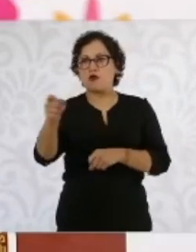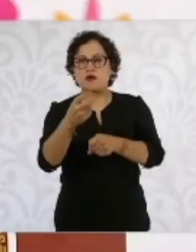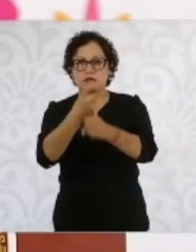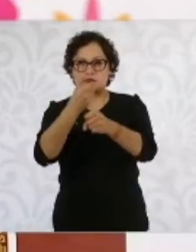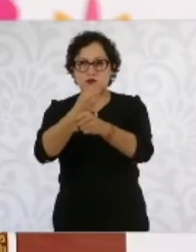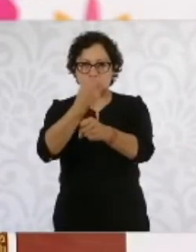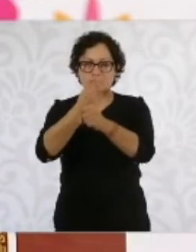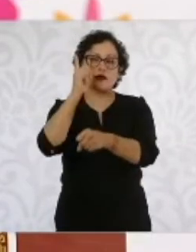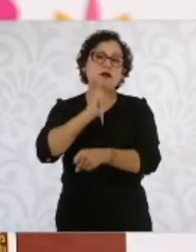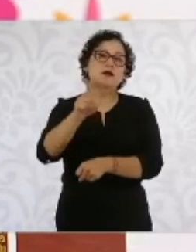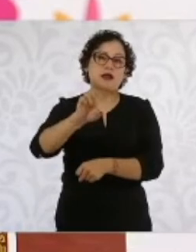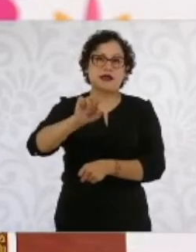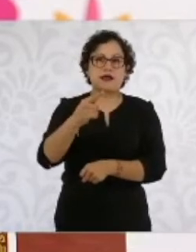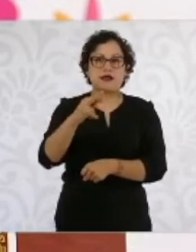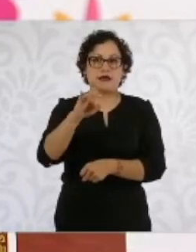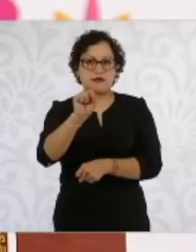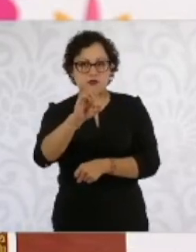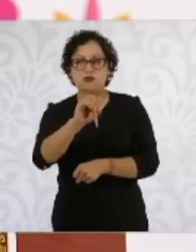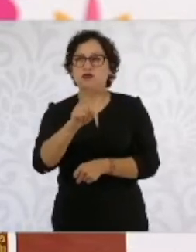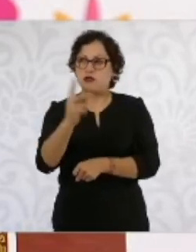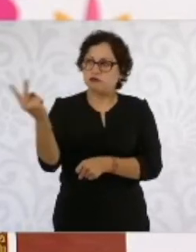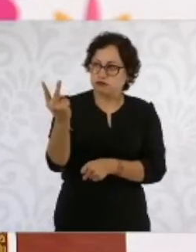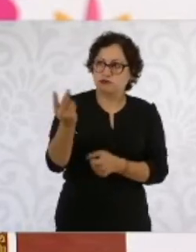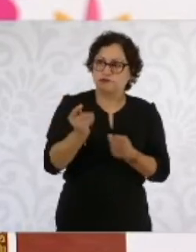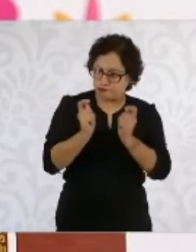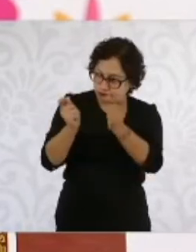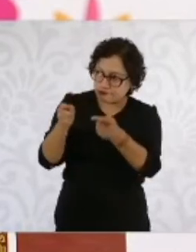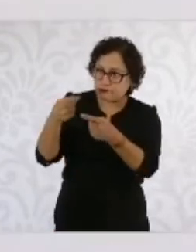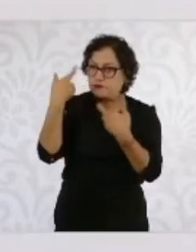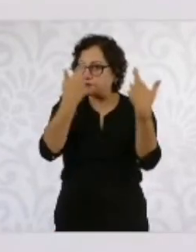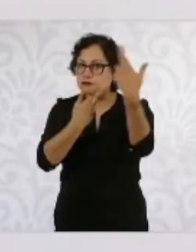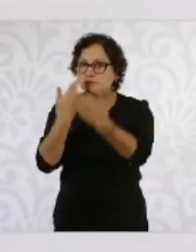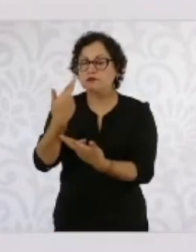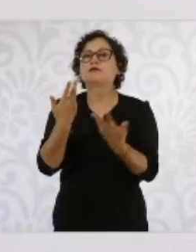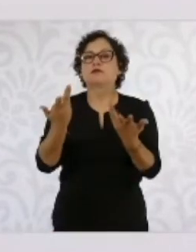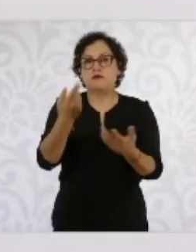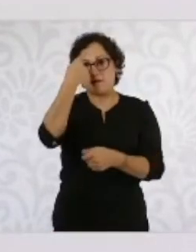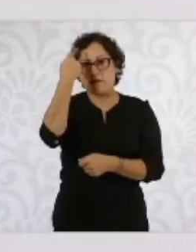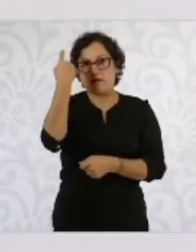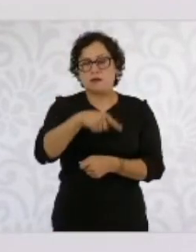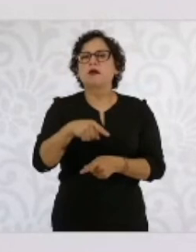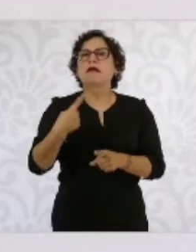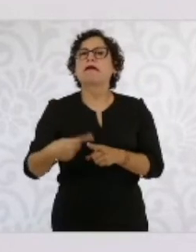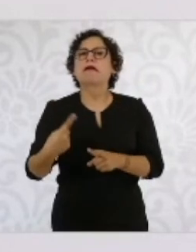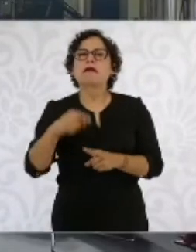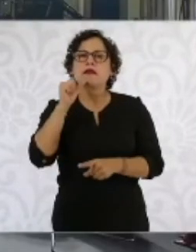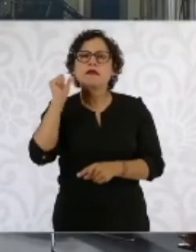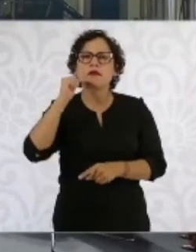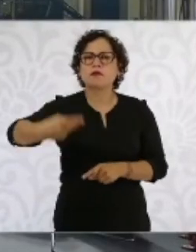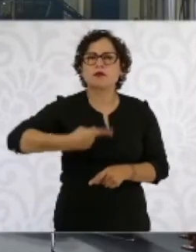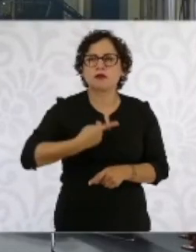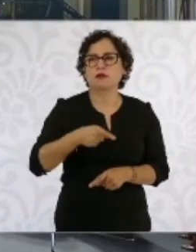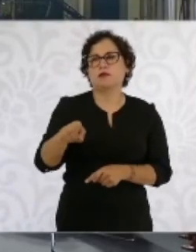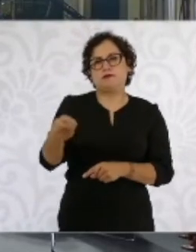revisar ese tema de las aportaciones y es sólo el salario base. ¿Quién fue el que preguntó?